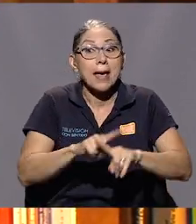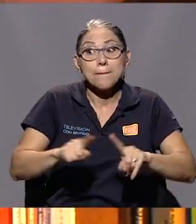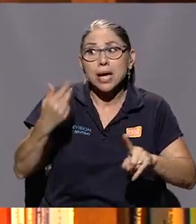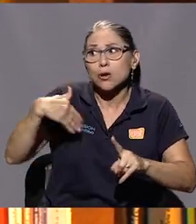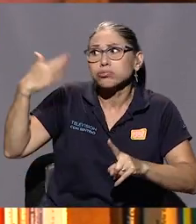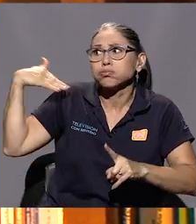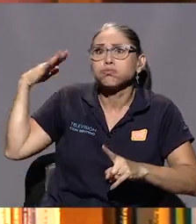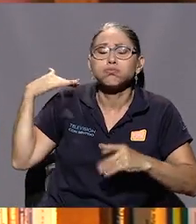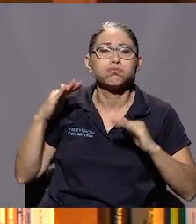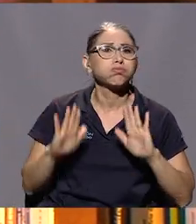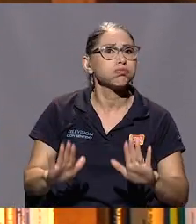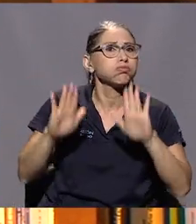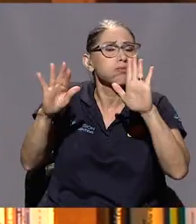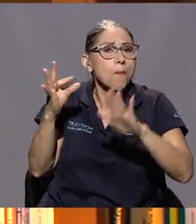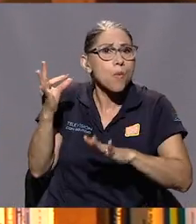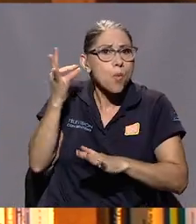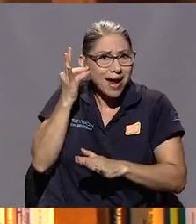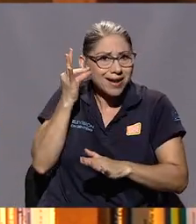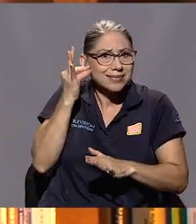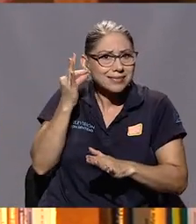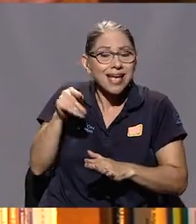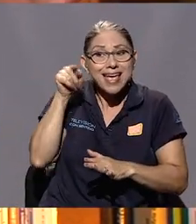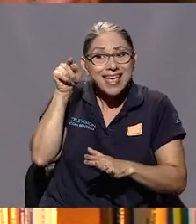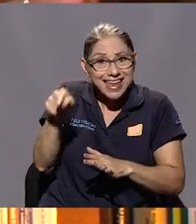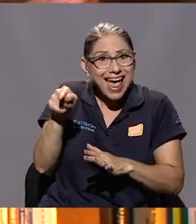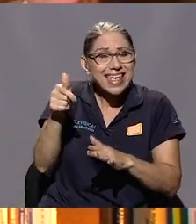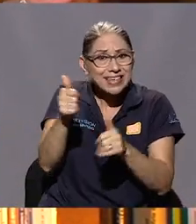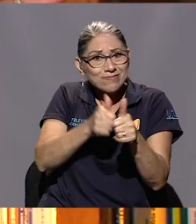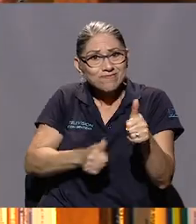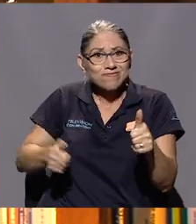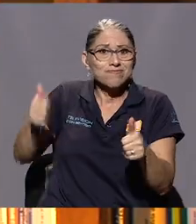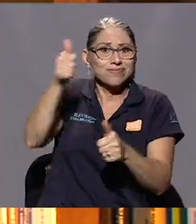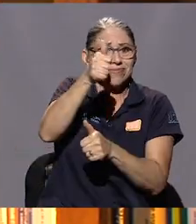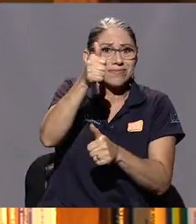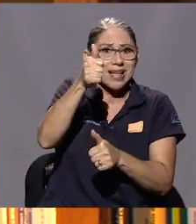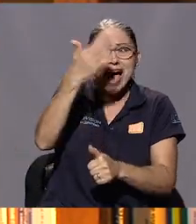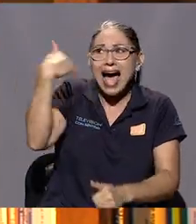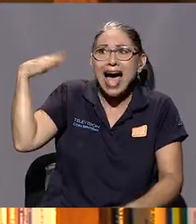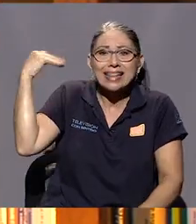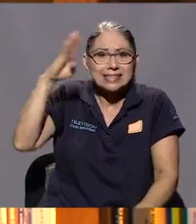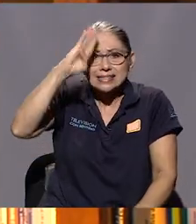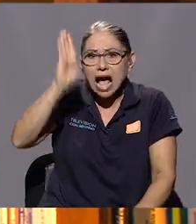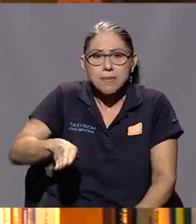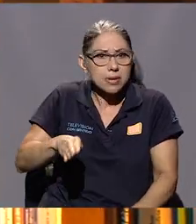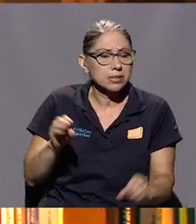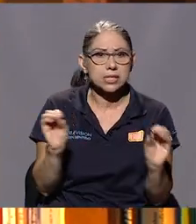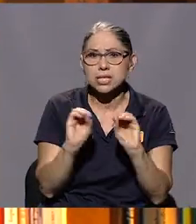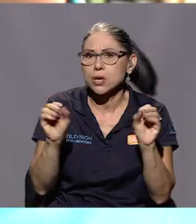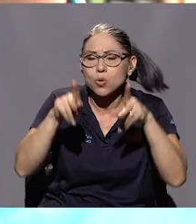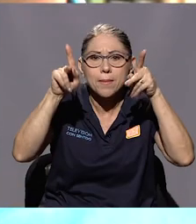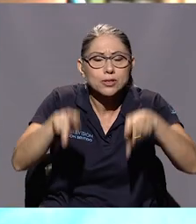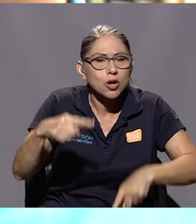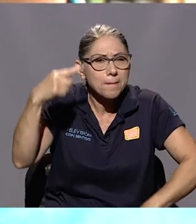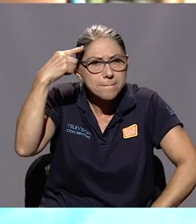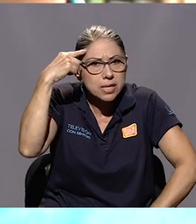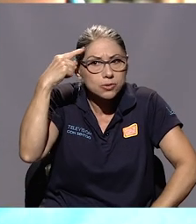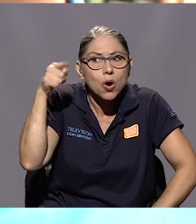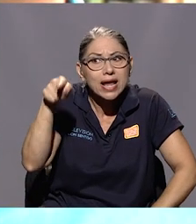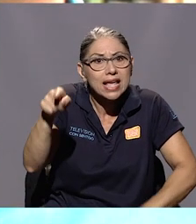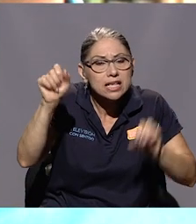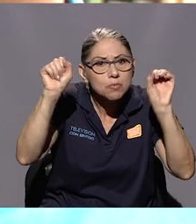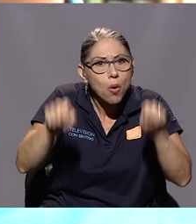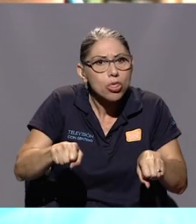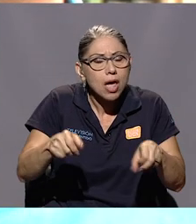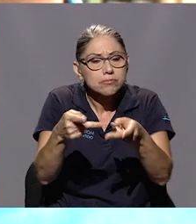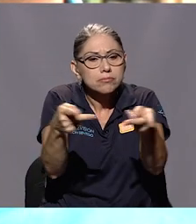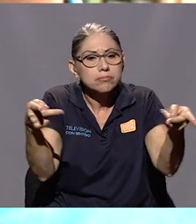no, esas enormes mujeres que militaron ahí, ¿cómo? Jamás nadie pensó que podían